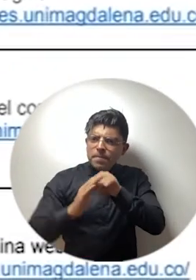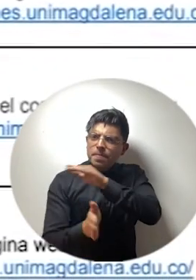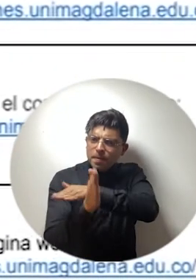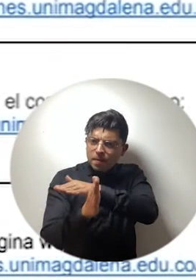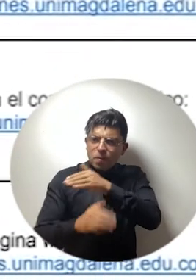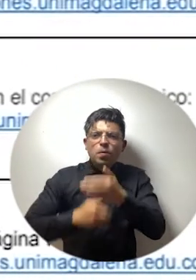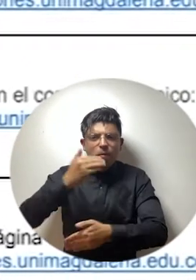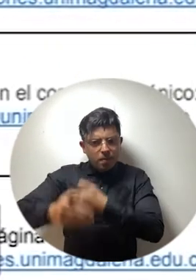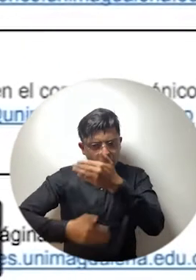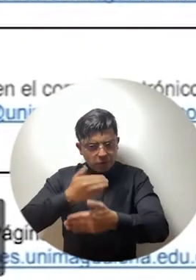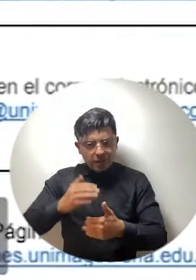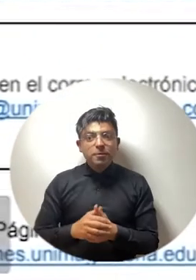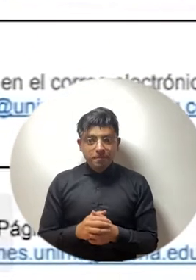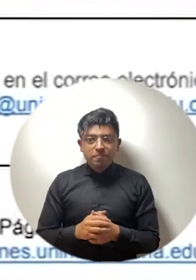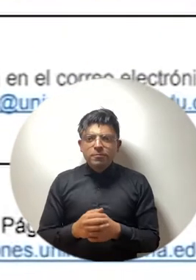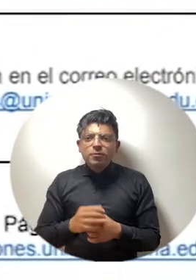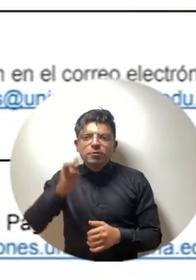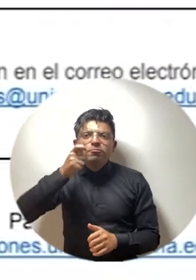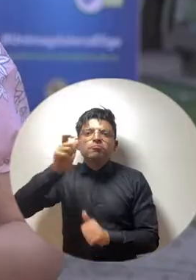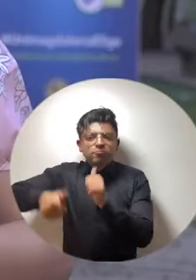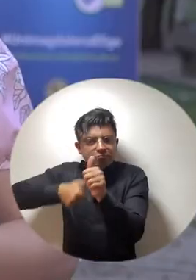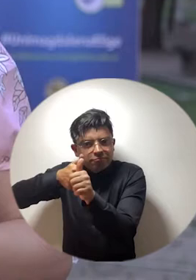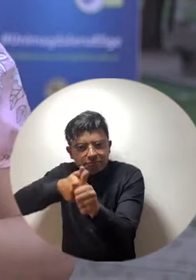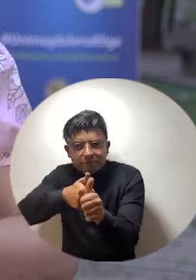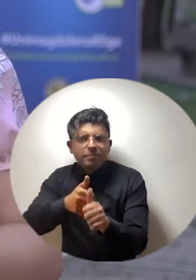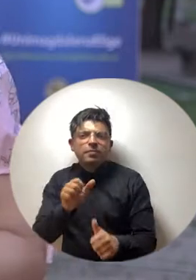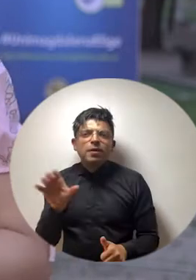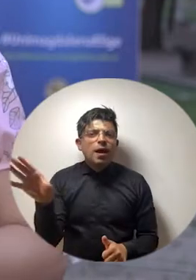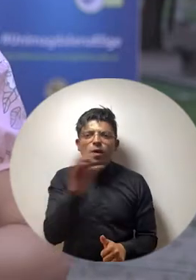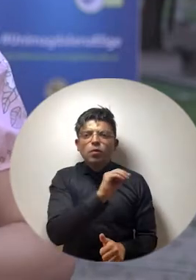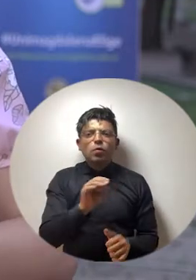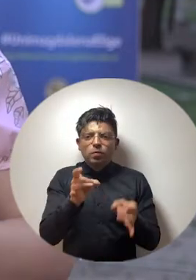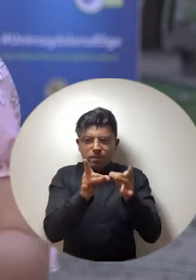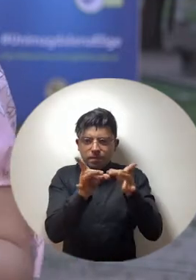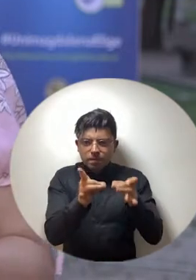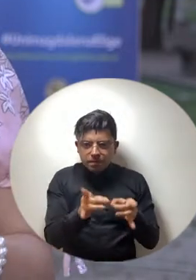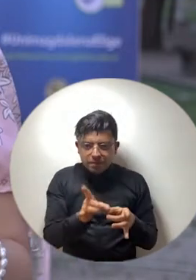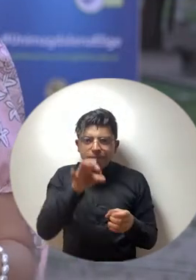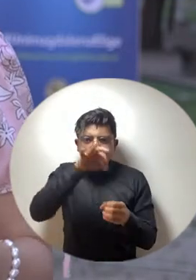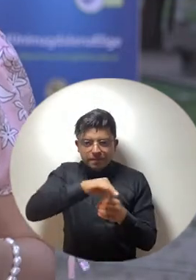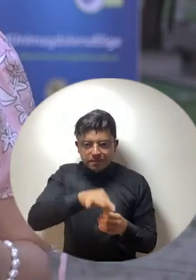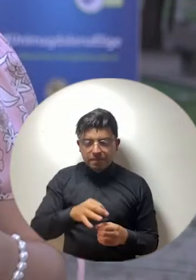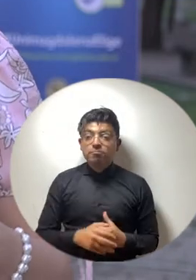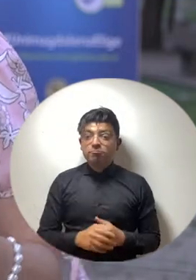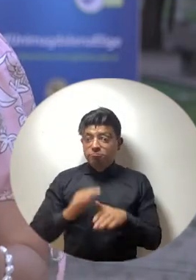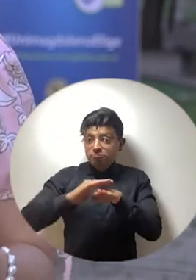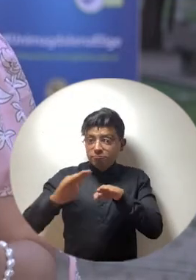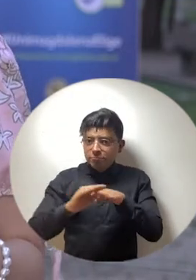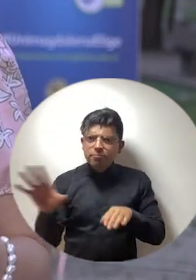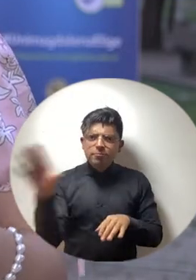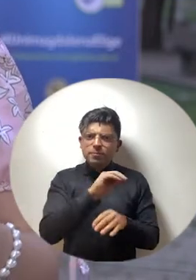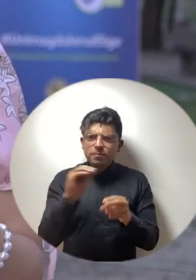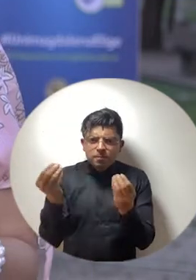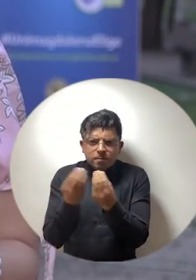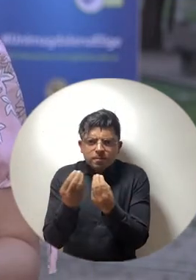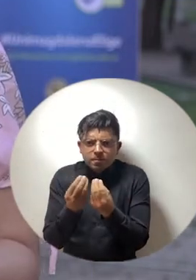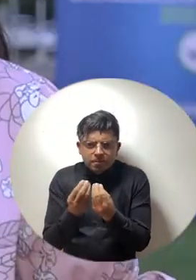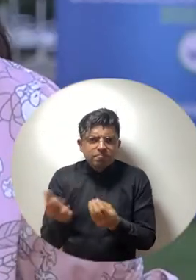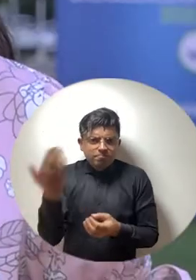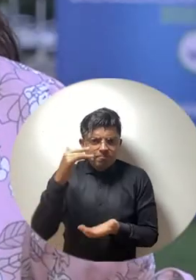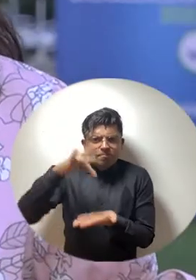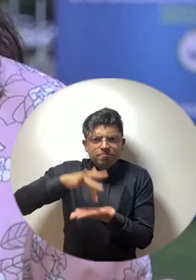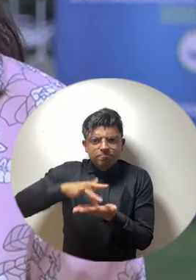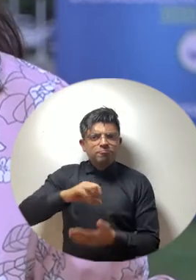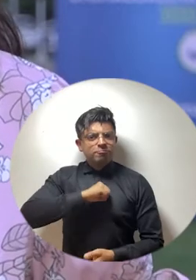a todo el calendario electoral. Invito a todos los colegas a participar, ejercer su derecho al voto en estas elecciones,